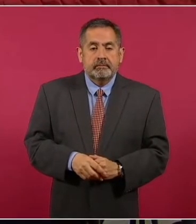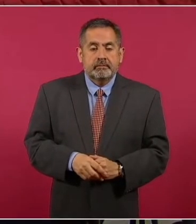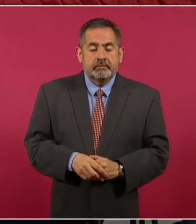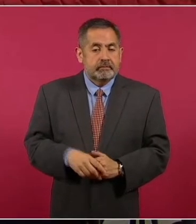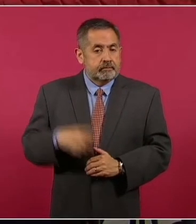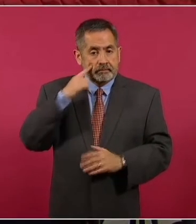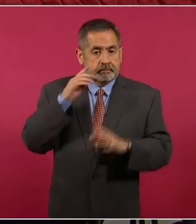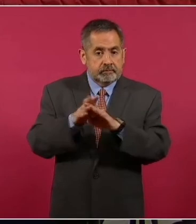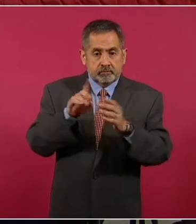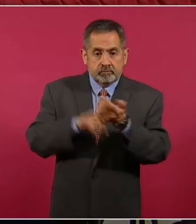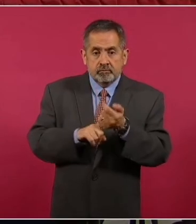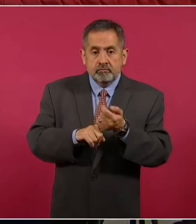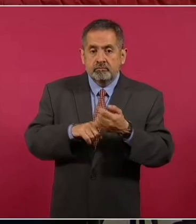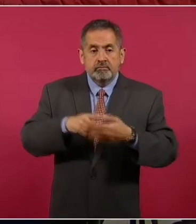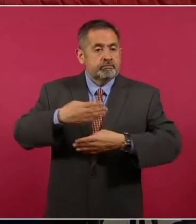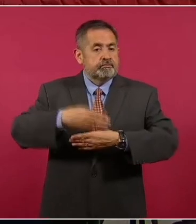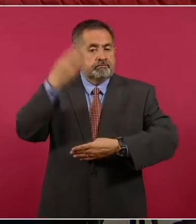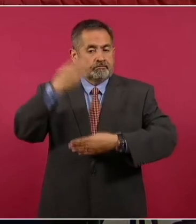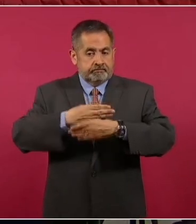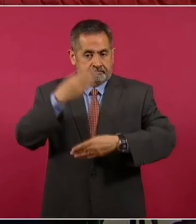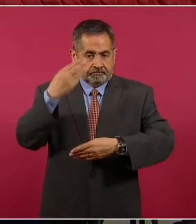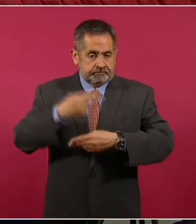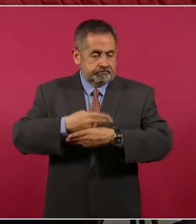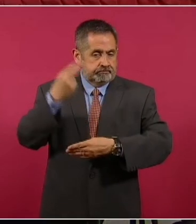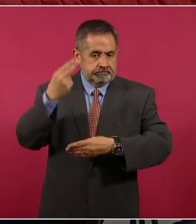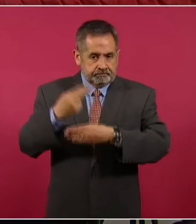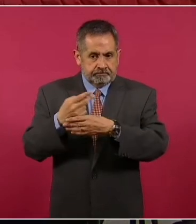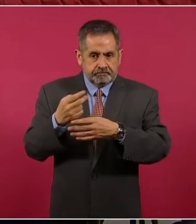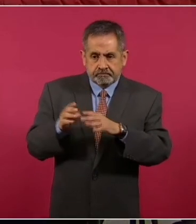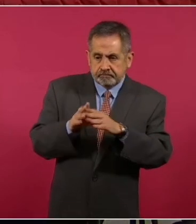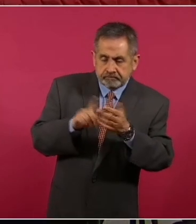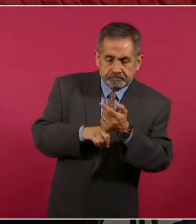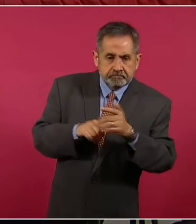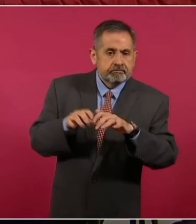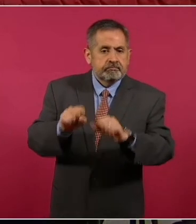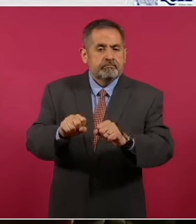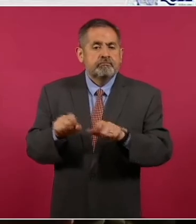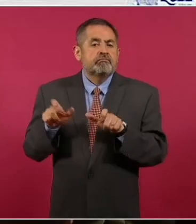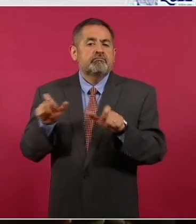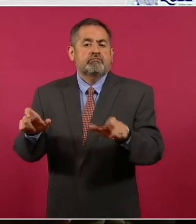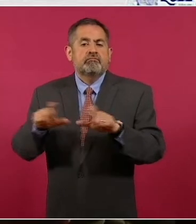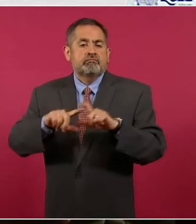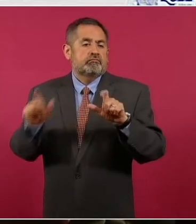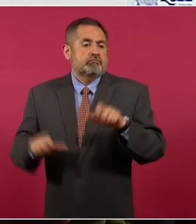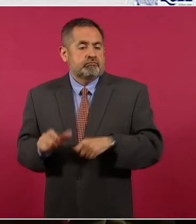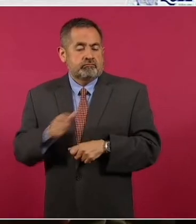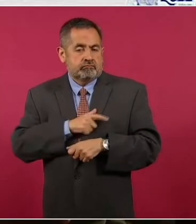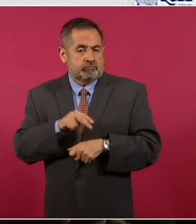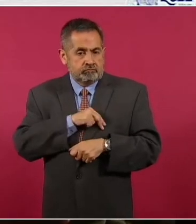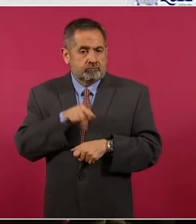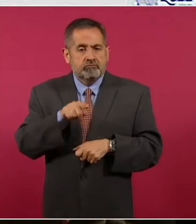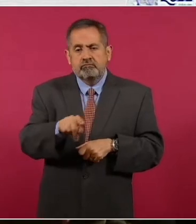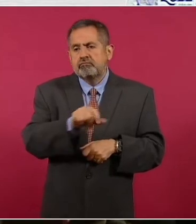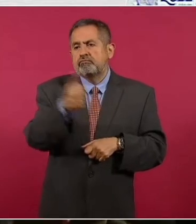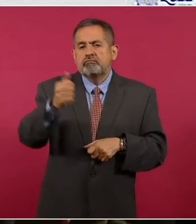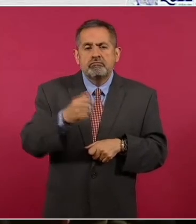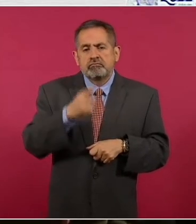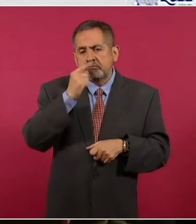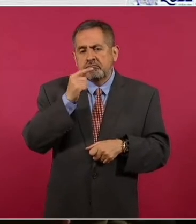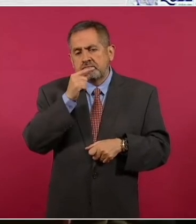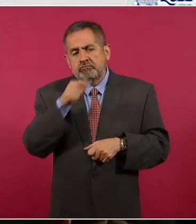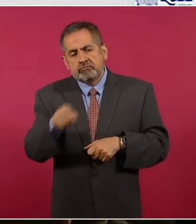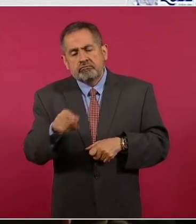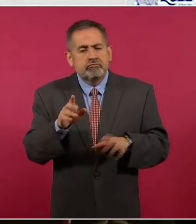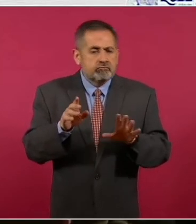prevención de la toma de casetas, el trabajo de la Guardia Nacional y de otras policías ha